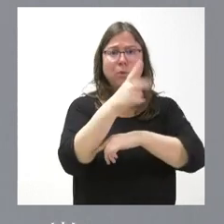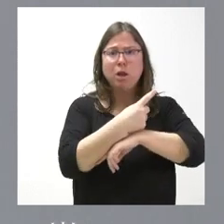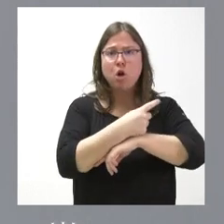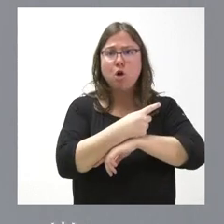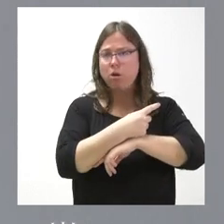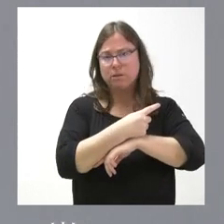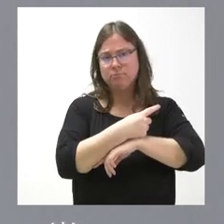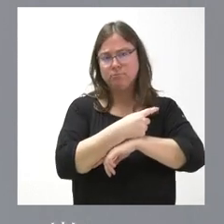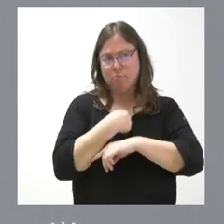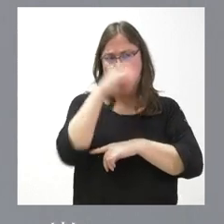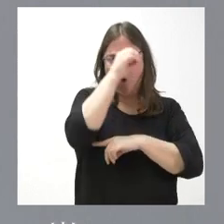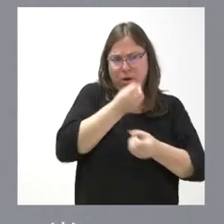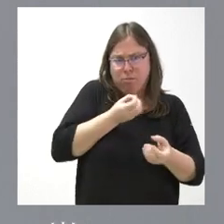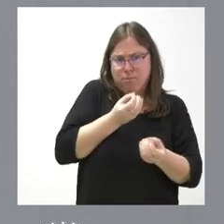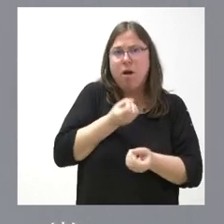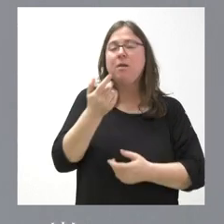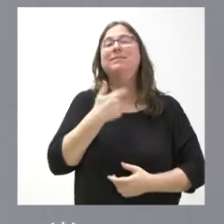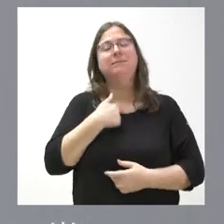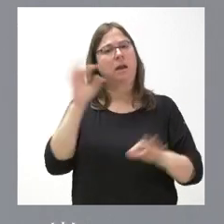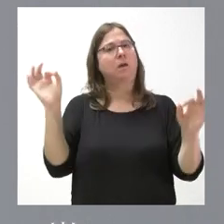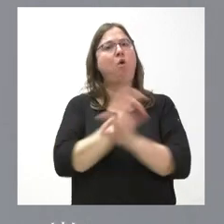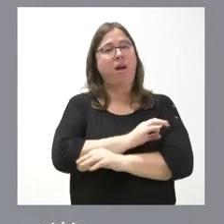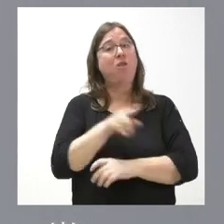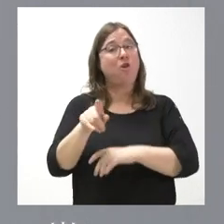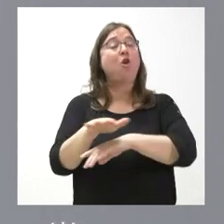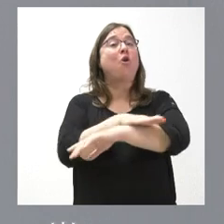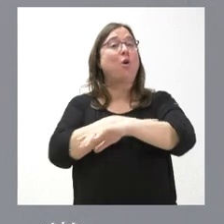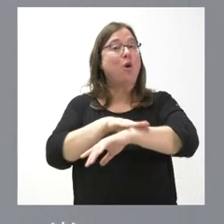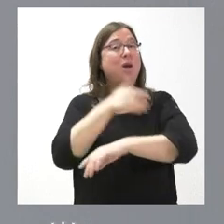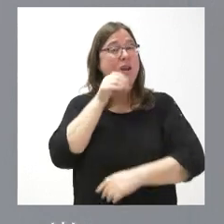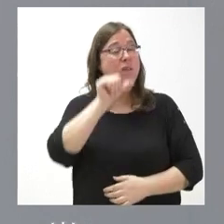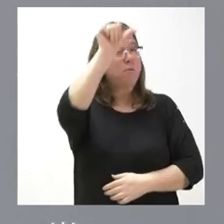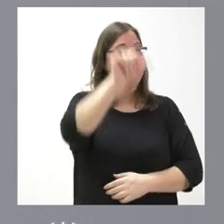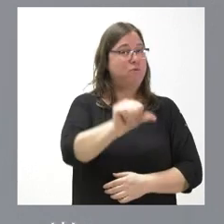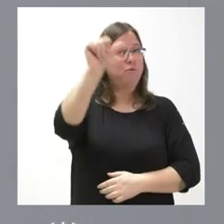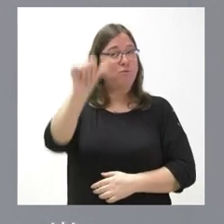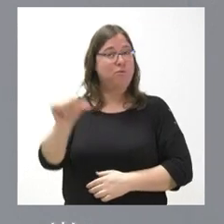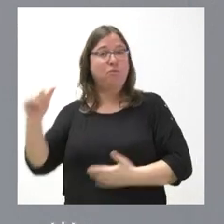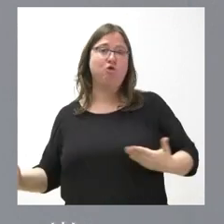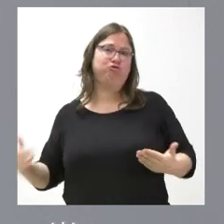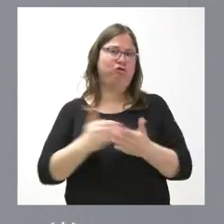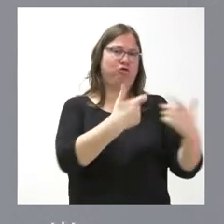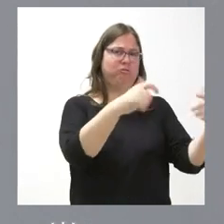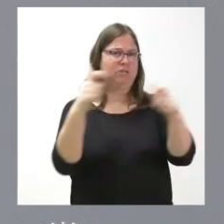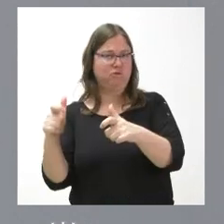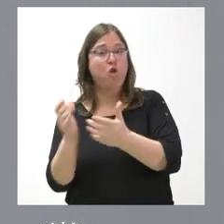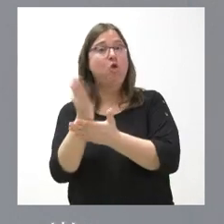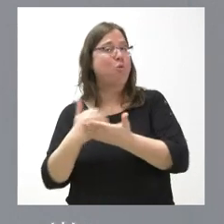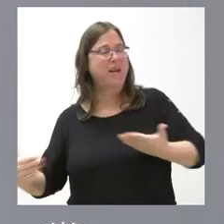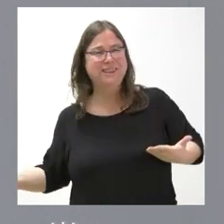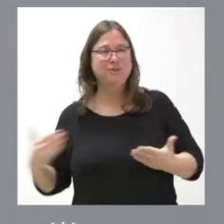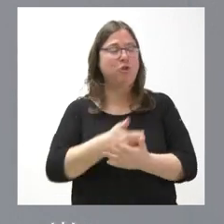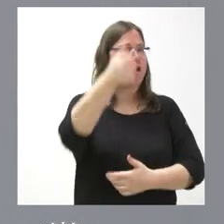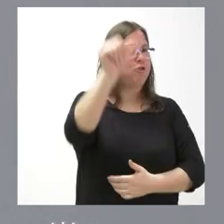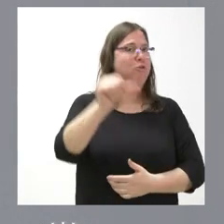equivocado, porque el Gobierno tendría que escuchar a todos los sectores afectados y tendría que escuchar a todas las comunidades autónomas afectadas.